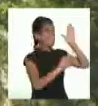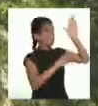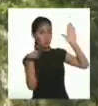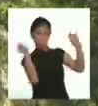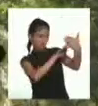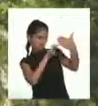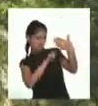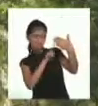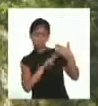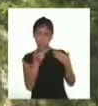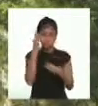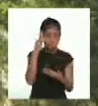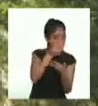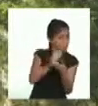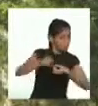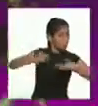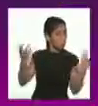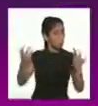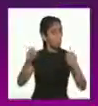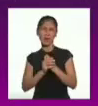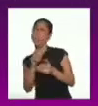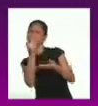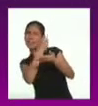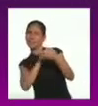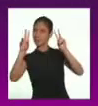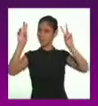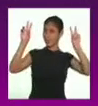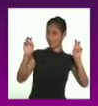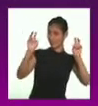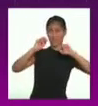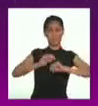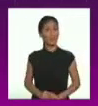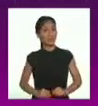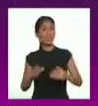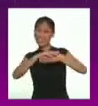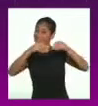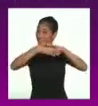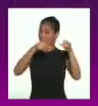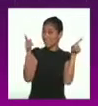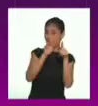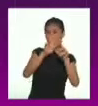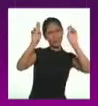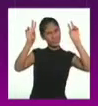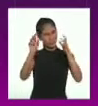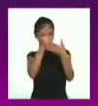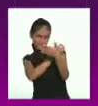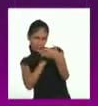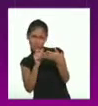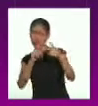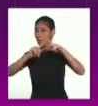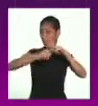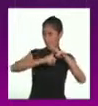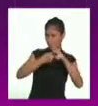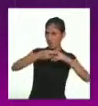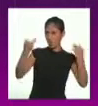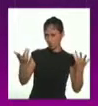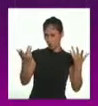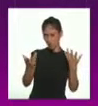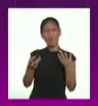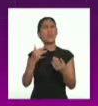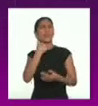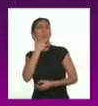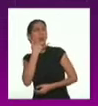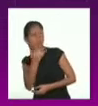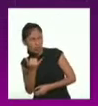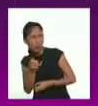¿Sabes cómo escribirás tu leyenda? ¡Escribiré el título de la leyenda! ¡Iniciaré contando cómo comenzaron